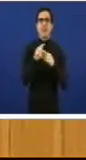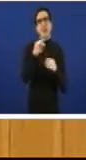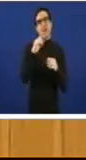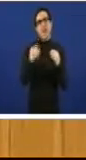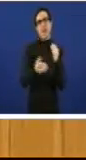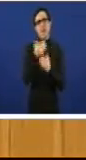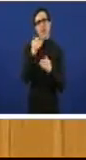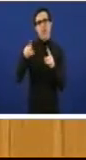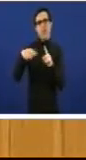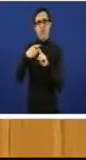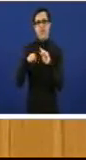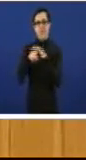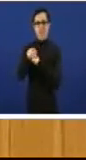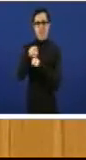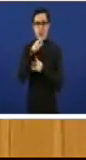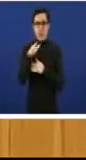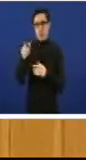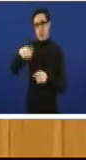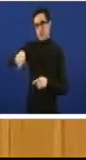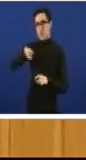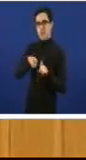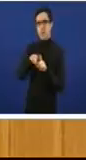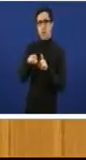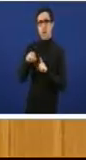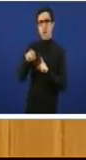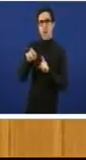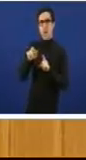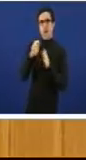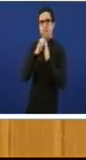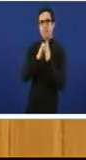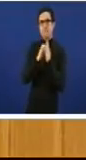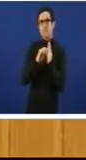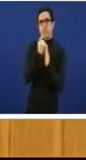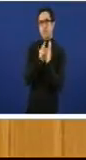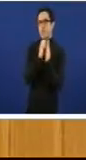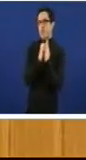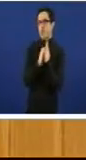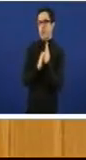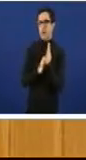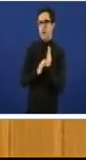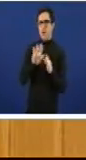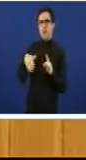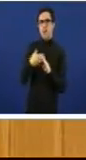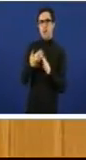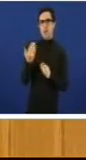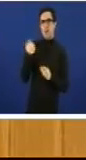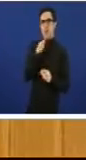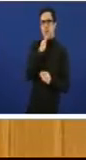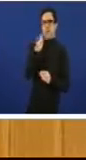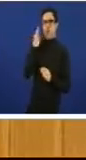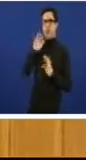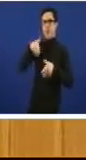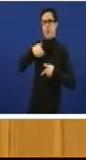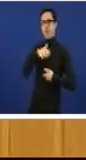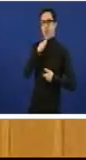no investimento en investigación e desenvolvimento. E tamén o que propoñemos son medidas para nos fundamentales para aumentar